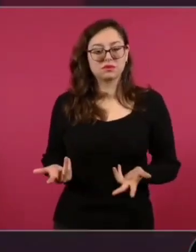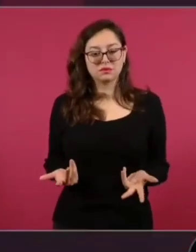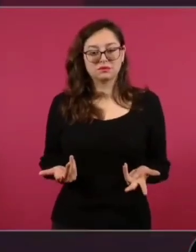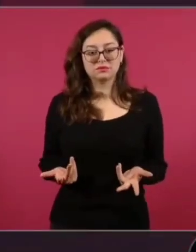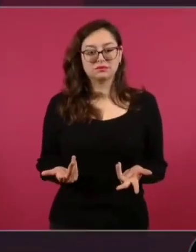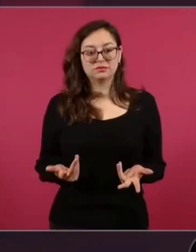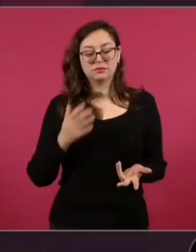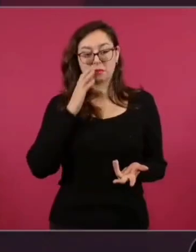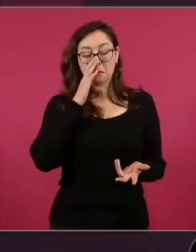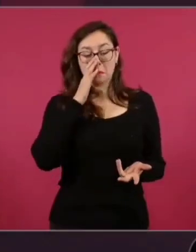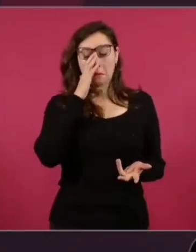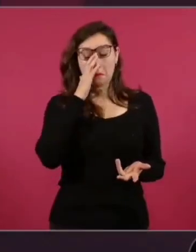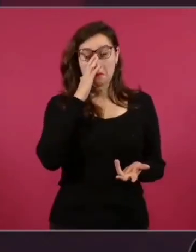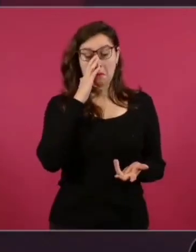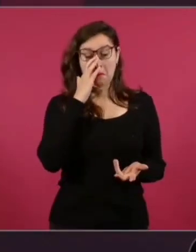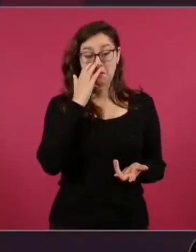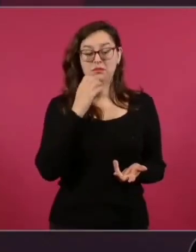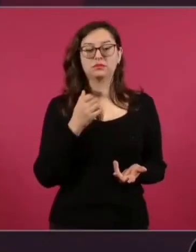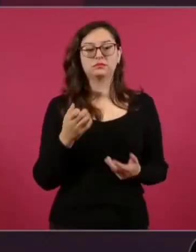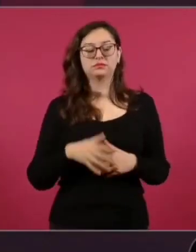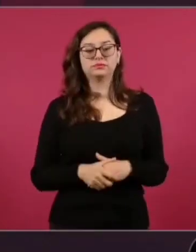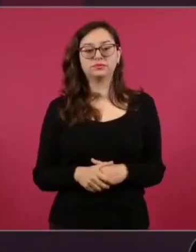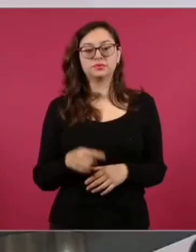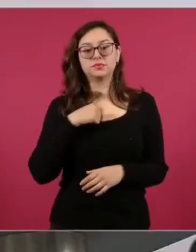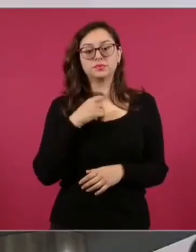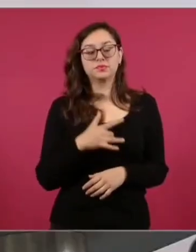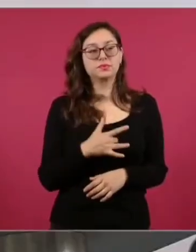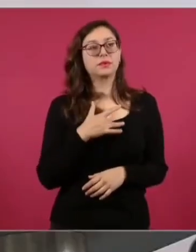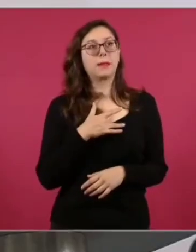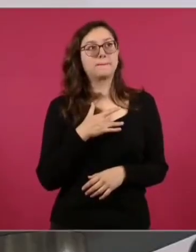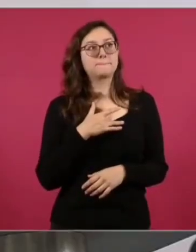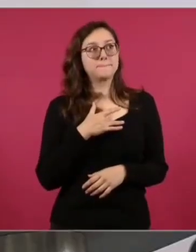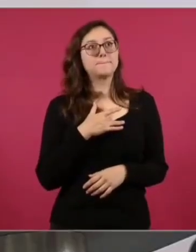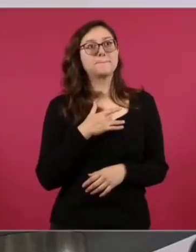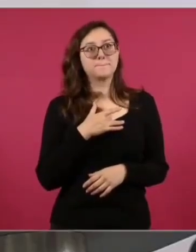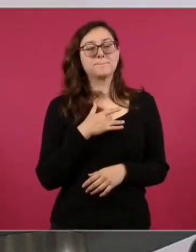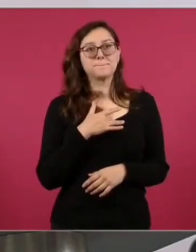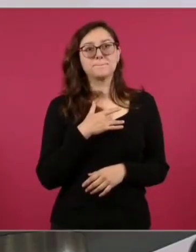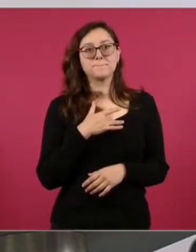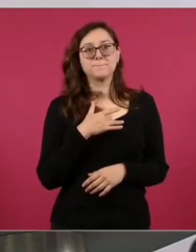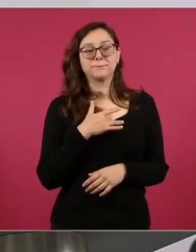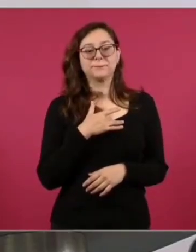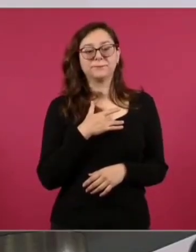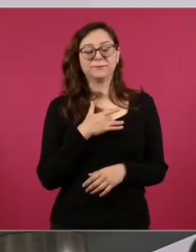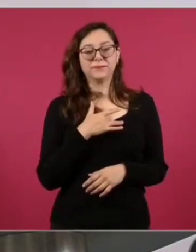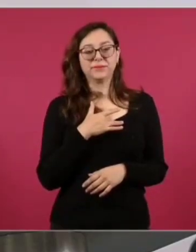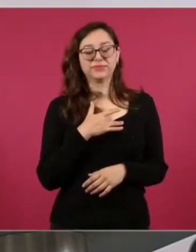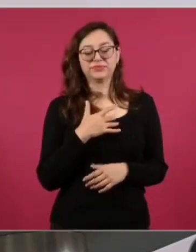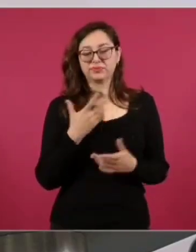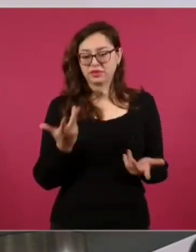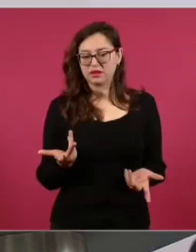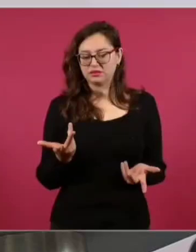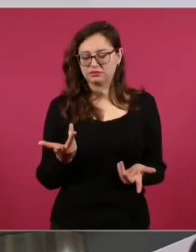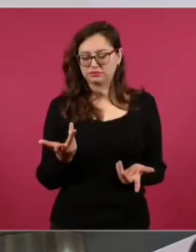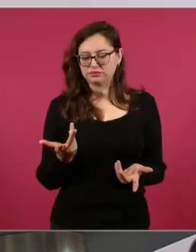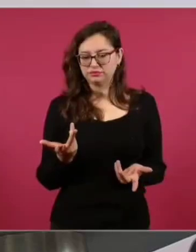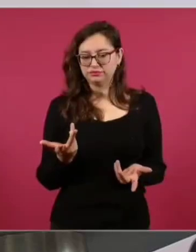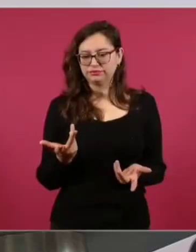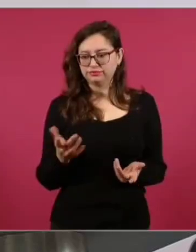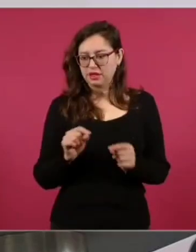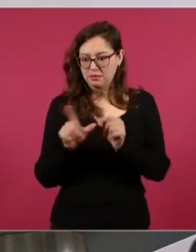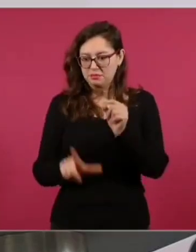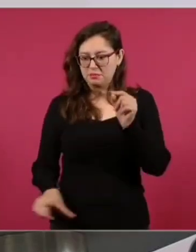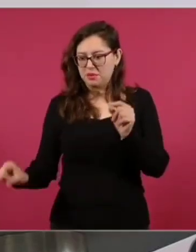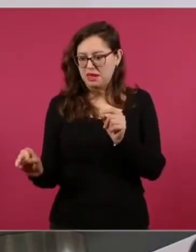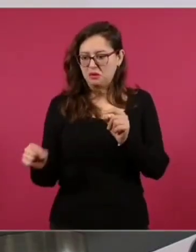no todo, una buena parte o la mayor parte de lo bueno